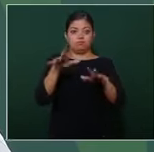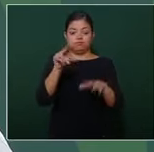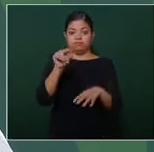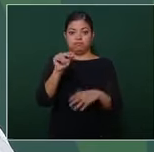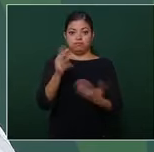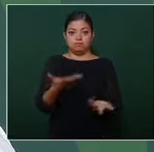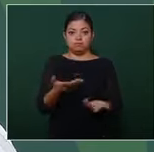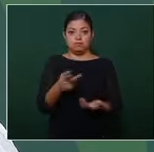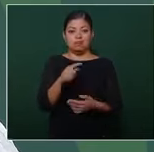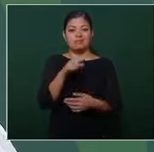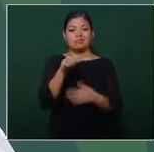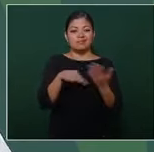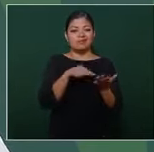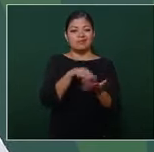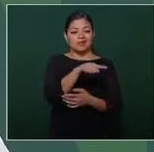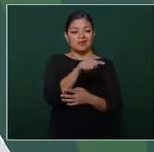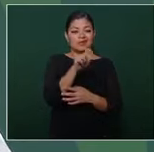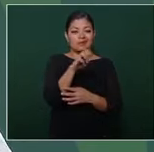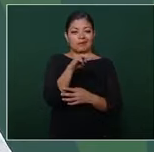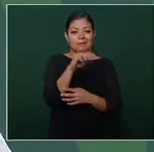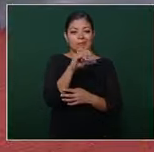Temacapulín y dos más